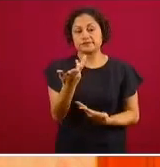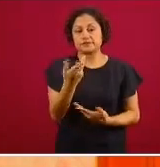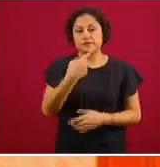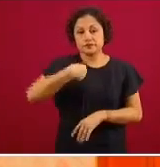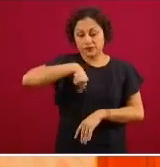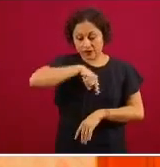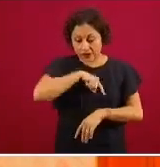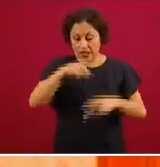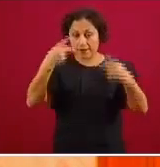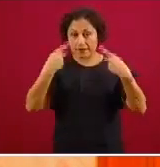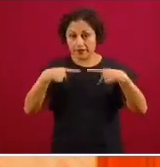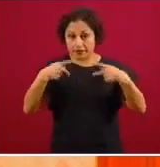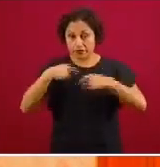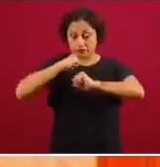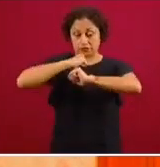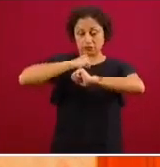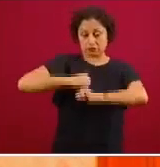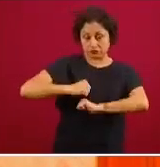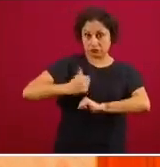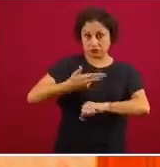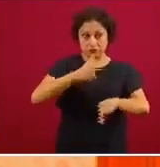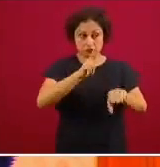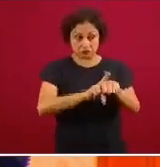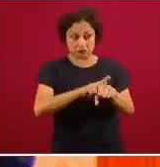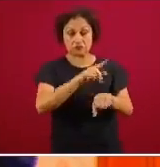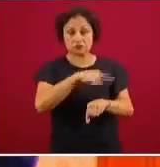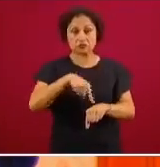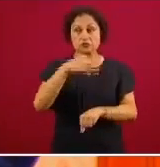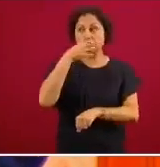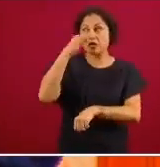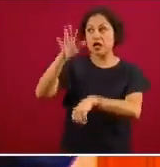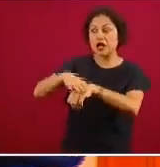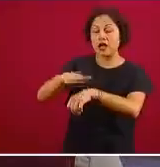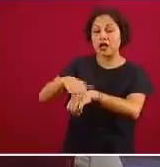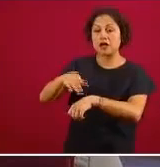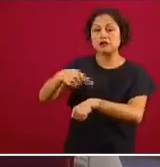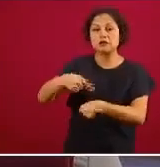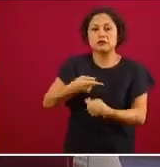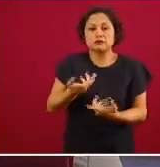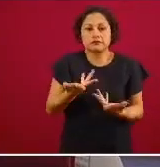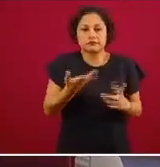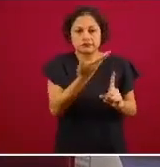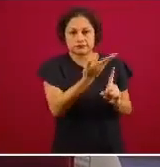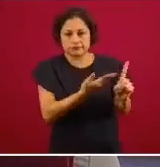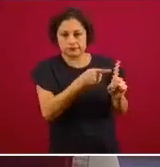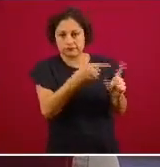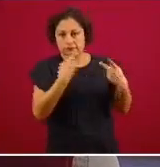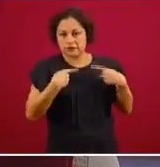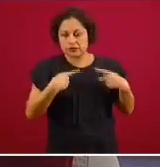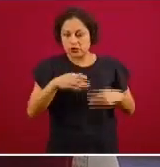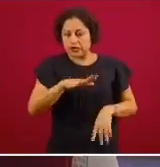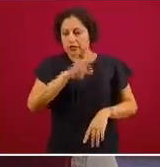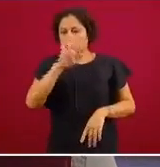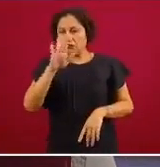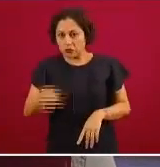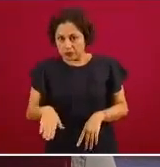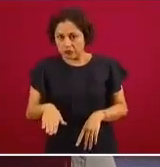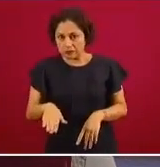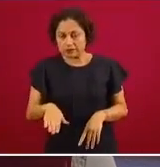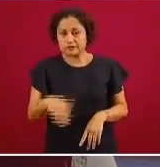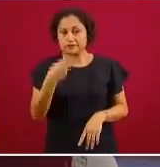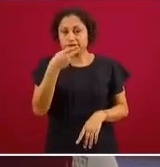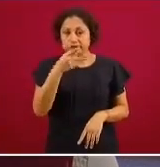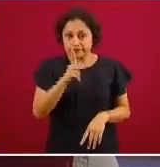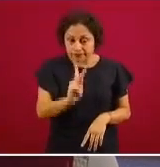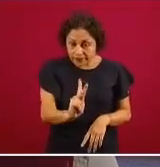parte de un comité médico entonces aún en ausencia de una confirmación por laboratorio si existen